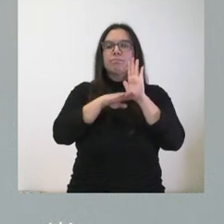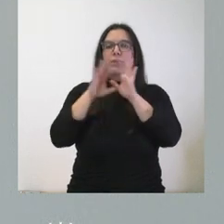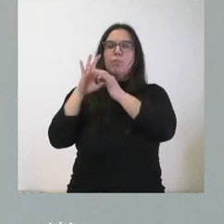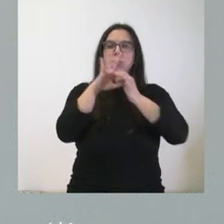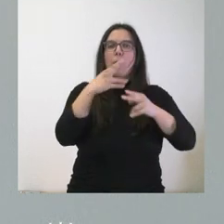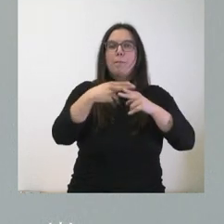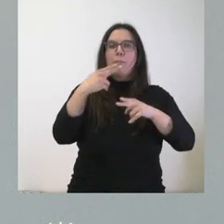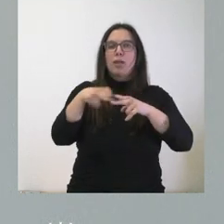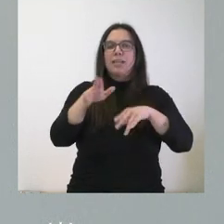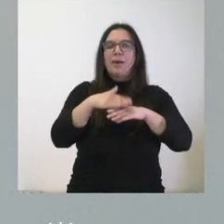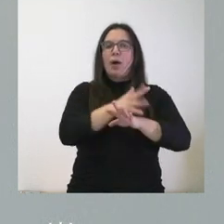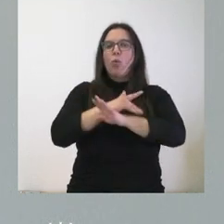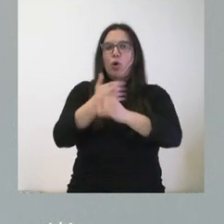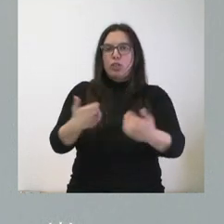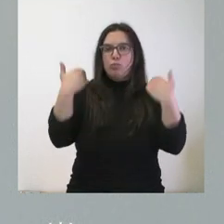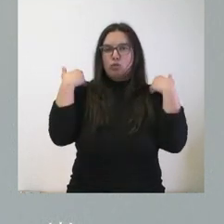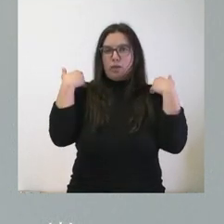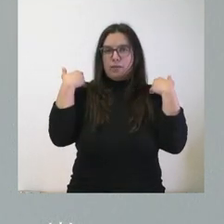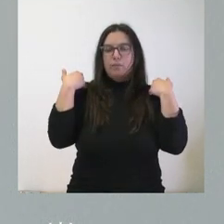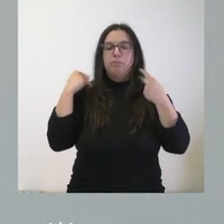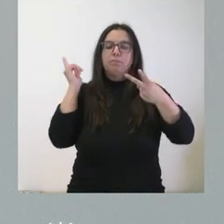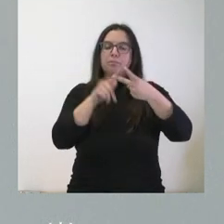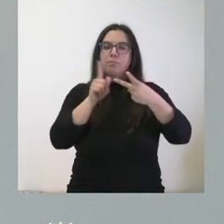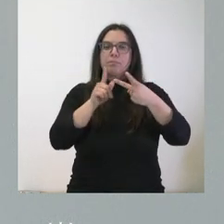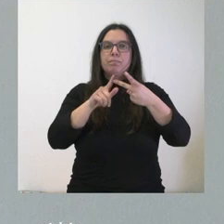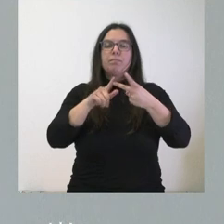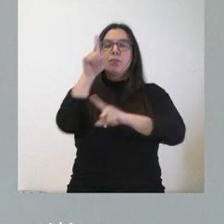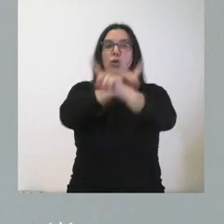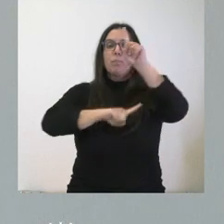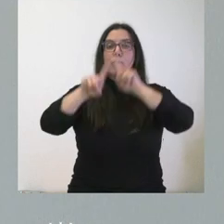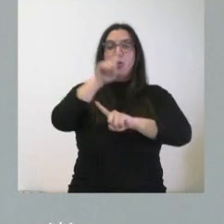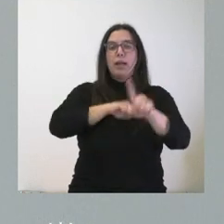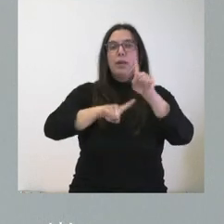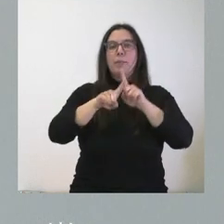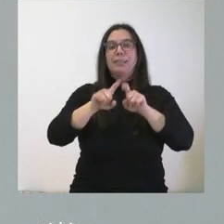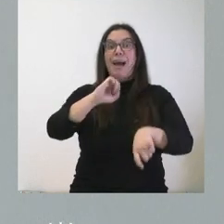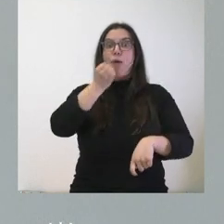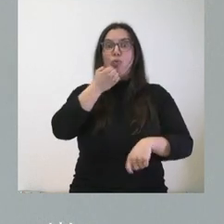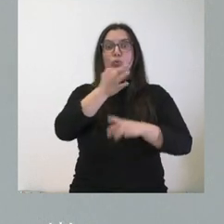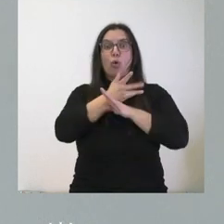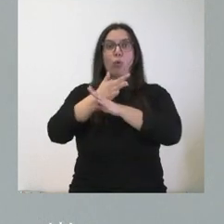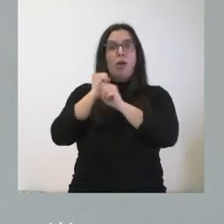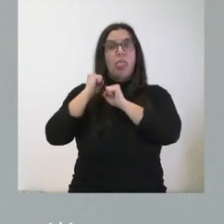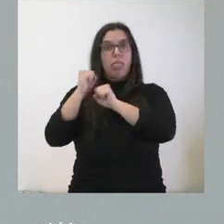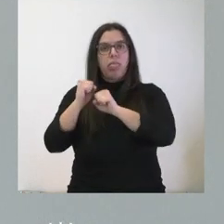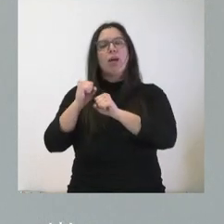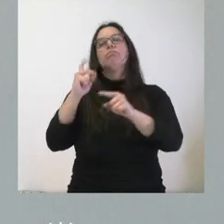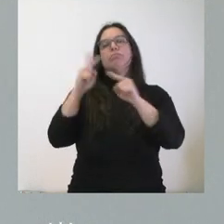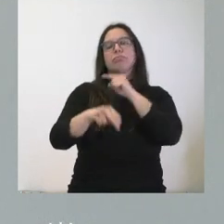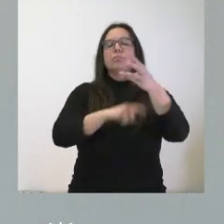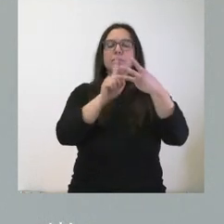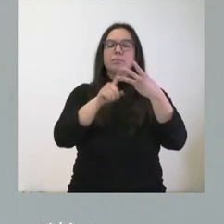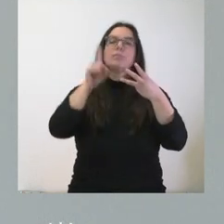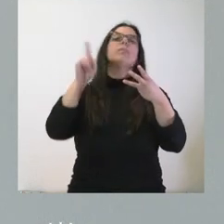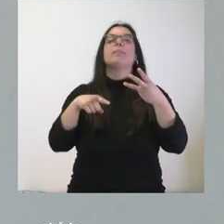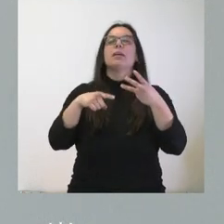política de juego responsable. Segundo, atajar los problemas derivados del consumo abusivo de los juegos de azar. Tercero, lograr